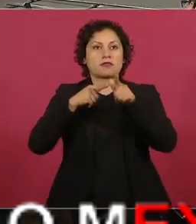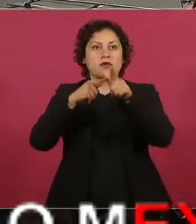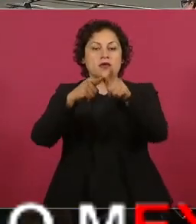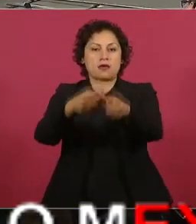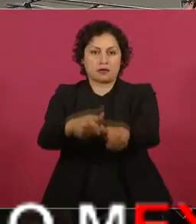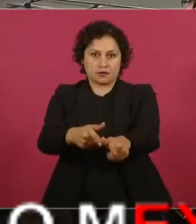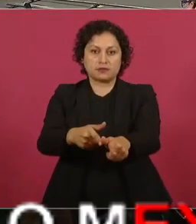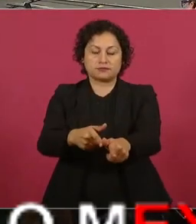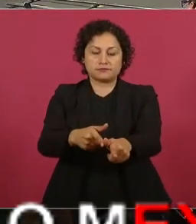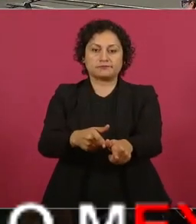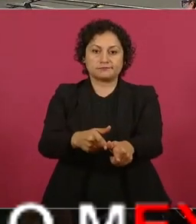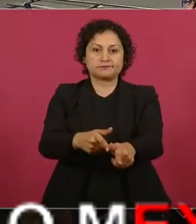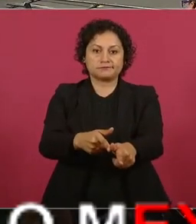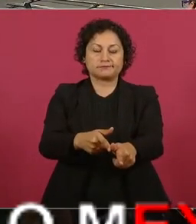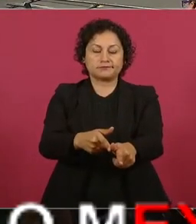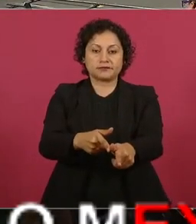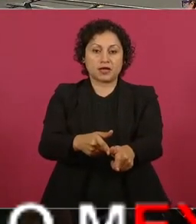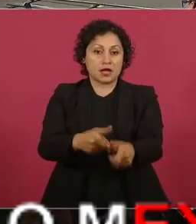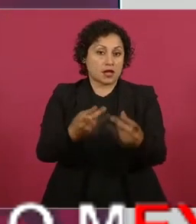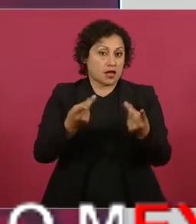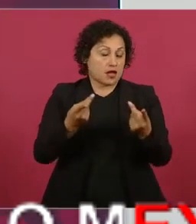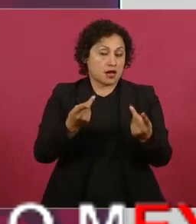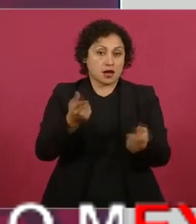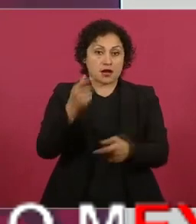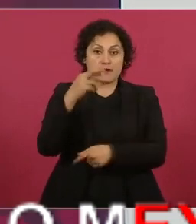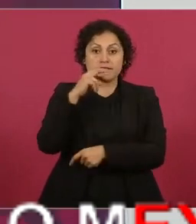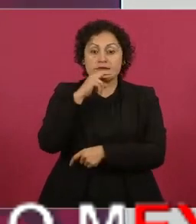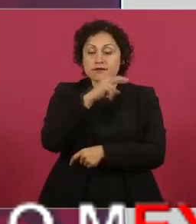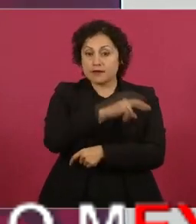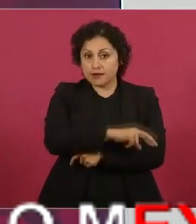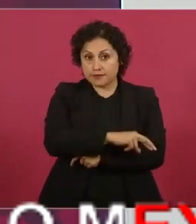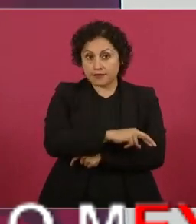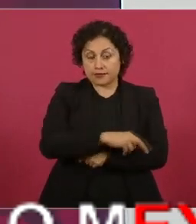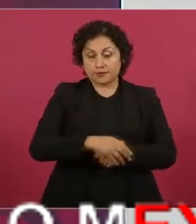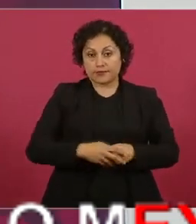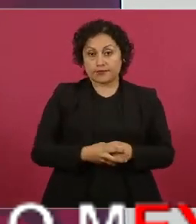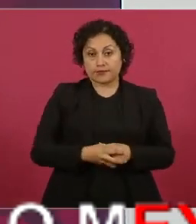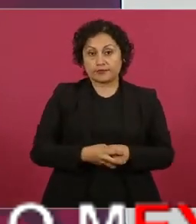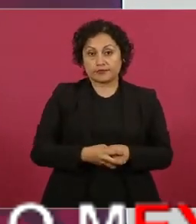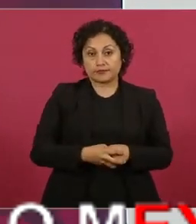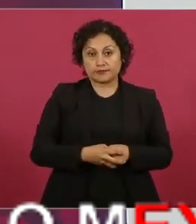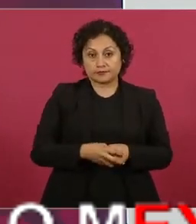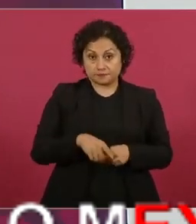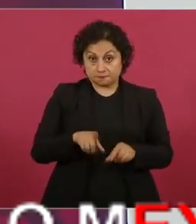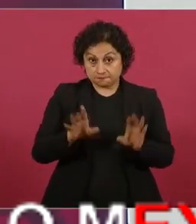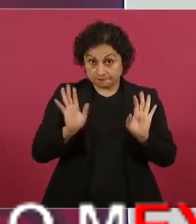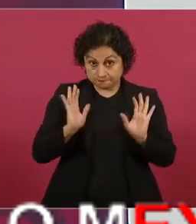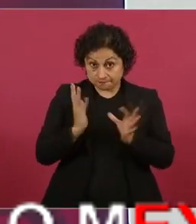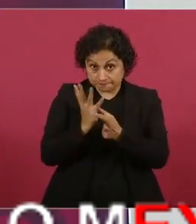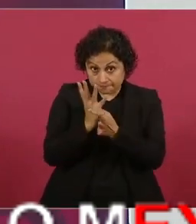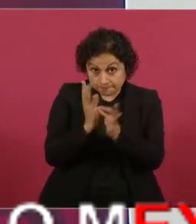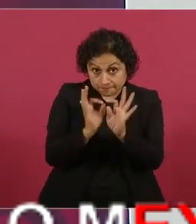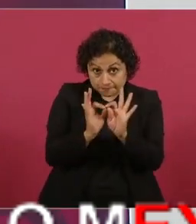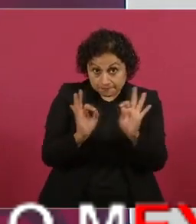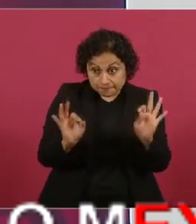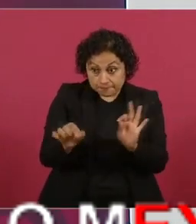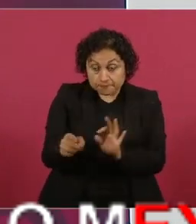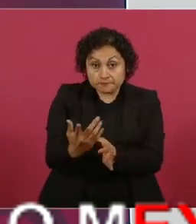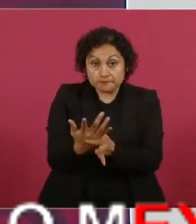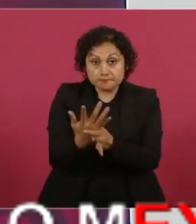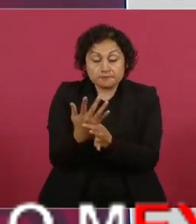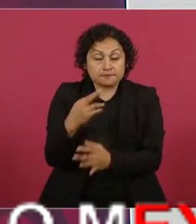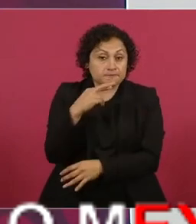en el menor tiempo posible, en el menor tiempo posible,